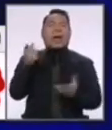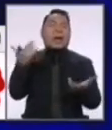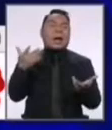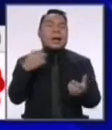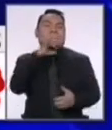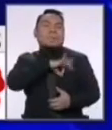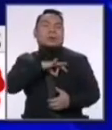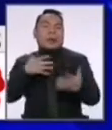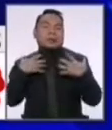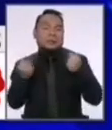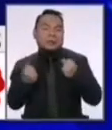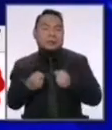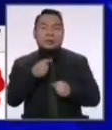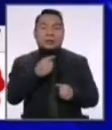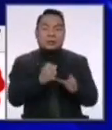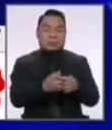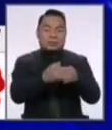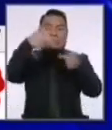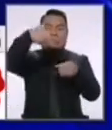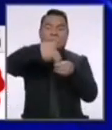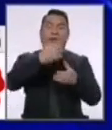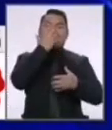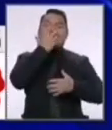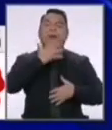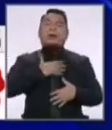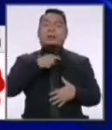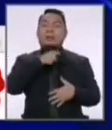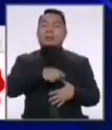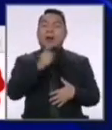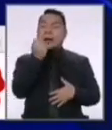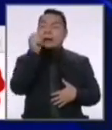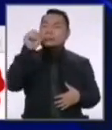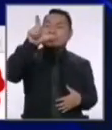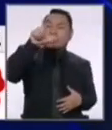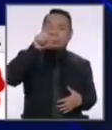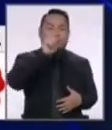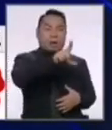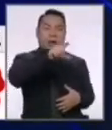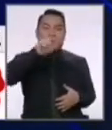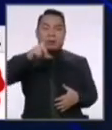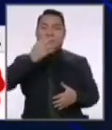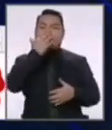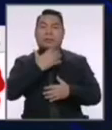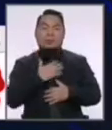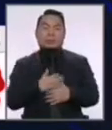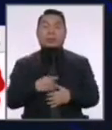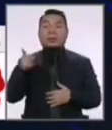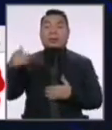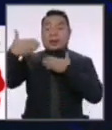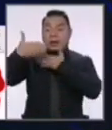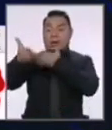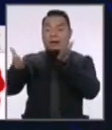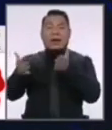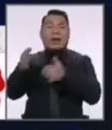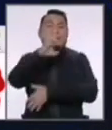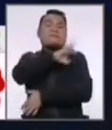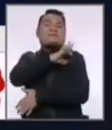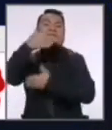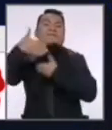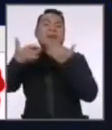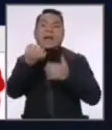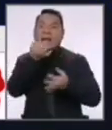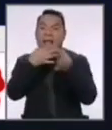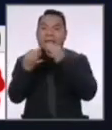Balones de oxígeno y recargas de oxígeno disparados por las nubes. Monopolio de farmacias que han hecho lo que han querido.